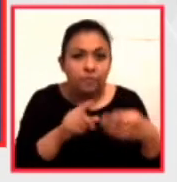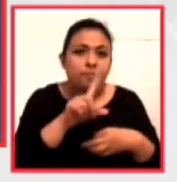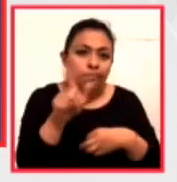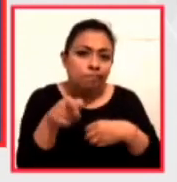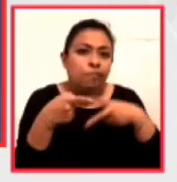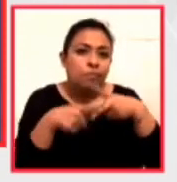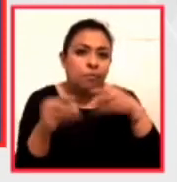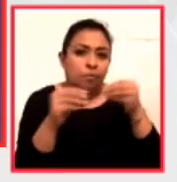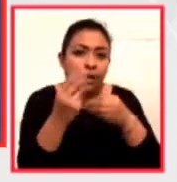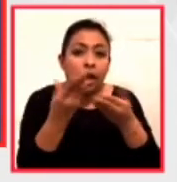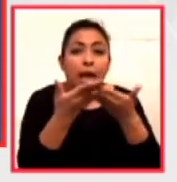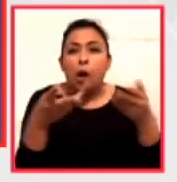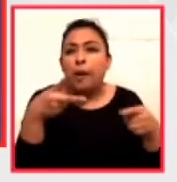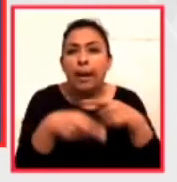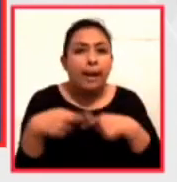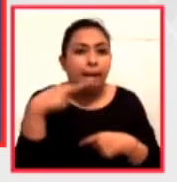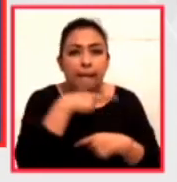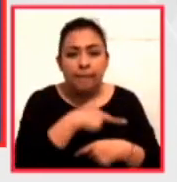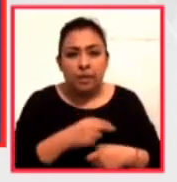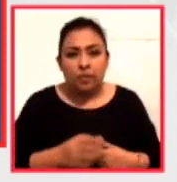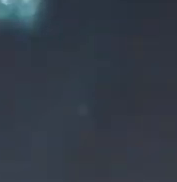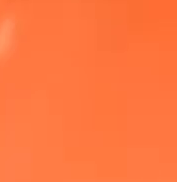Y con esto nos vamos a una brevísima pausa.